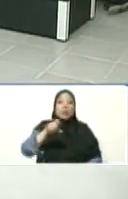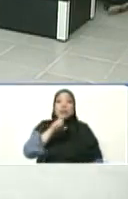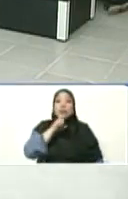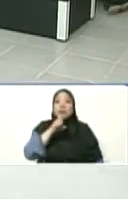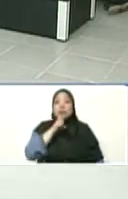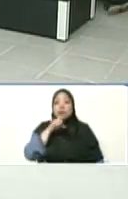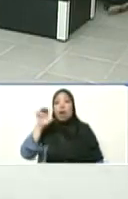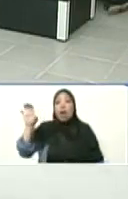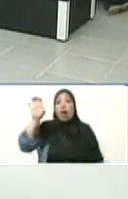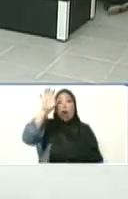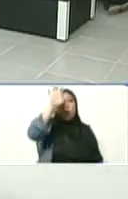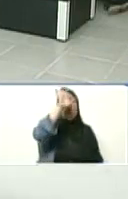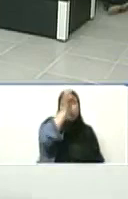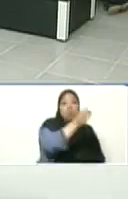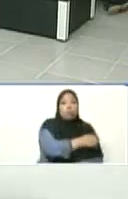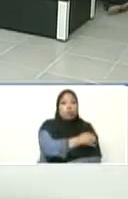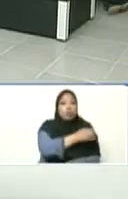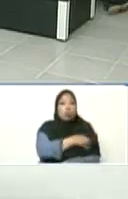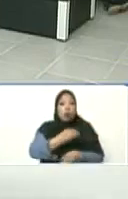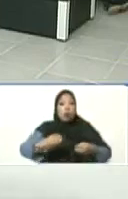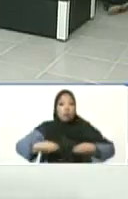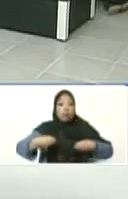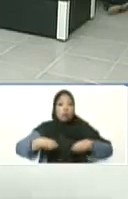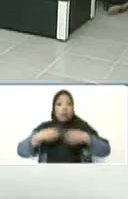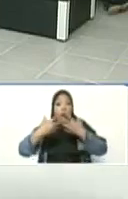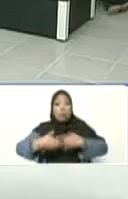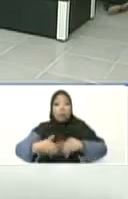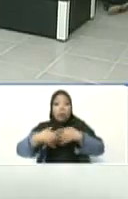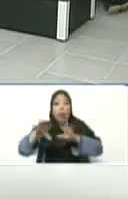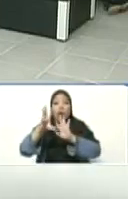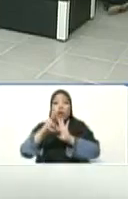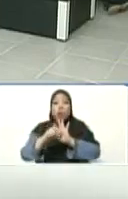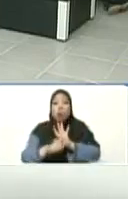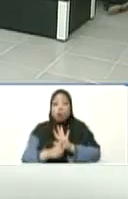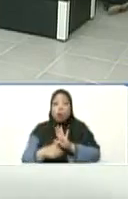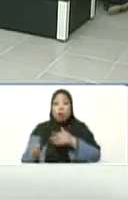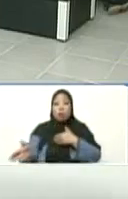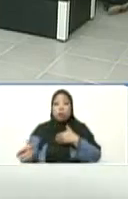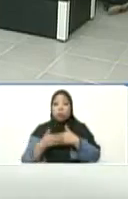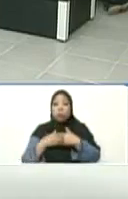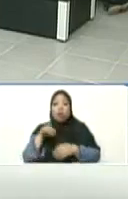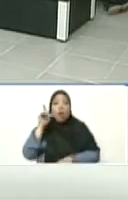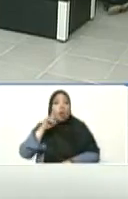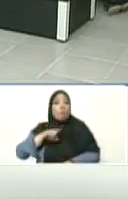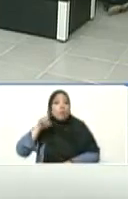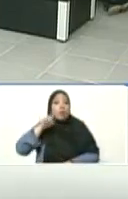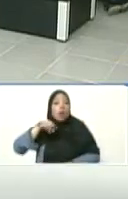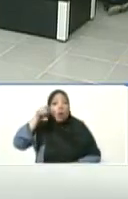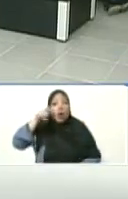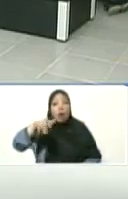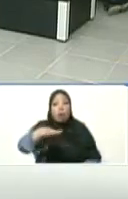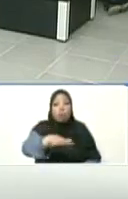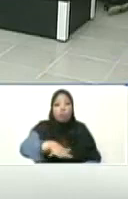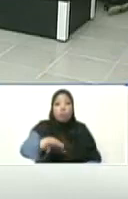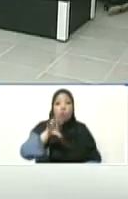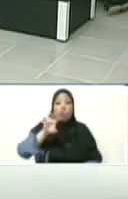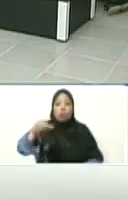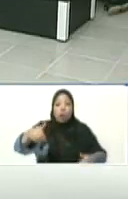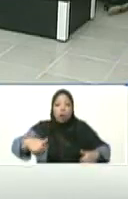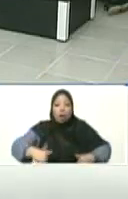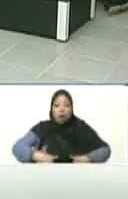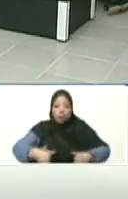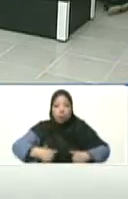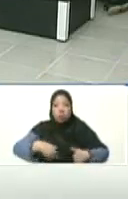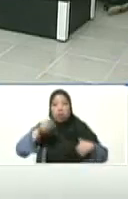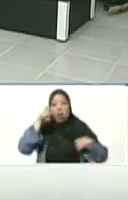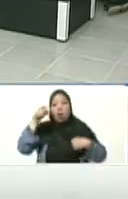viviendo de las empresas que se robaron y que pretenden que Venezuela siga bloqueada. Y le mintieron al país, diciendo que el bloqueo no iba a afectar al pueblo